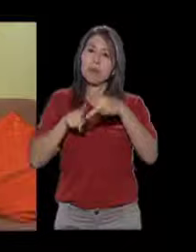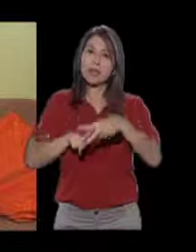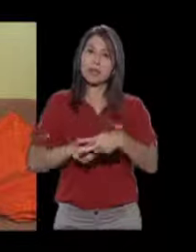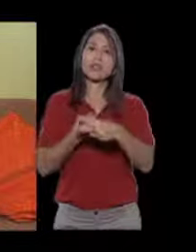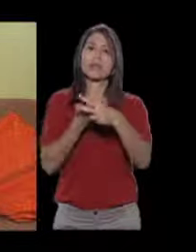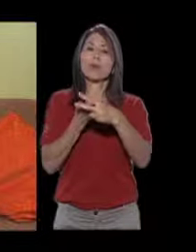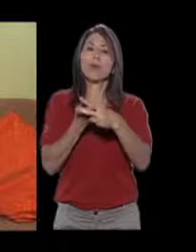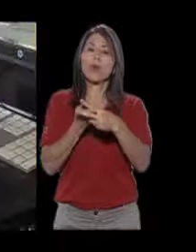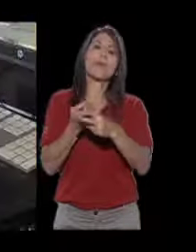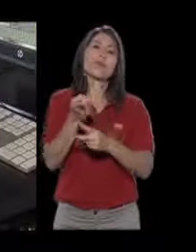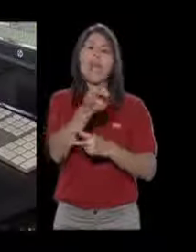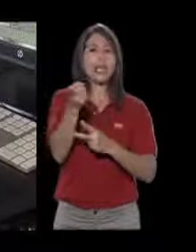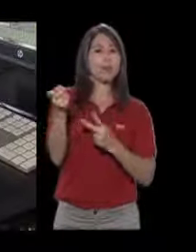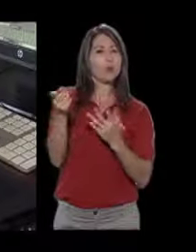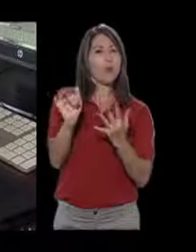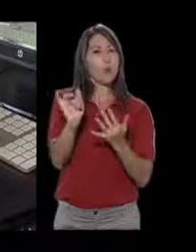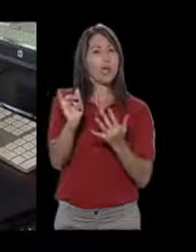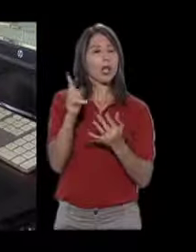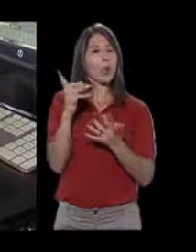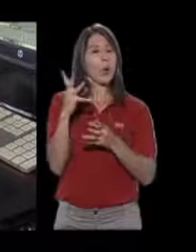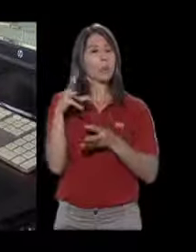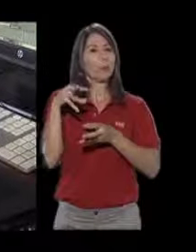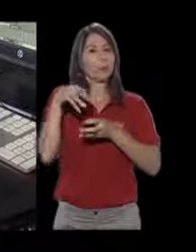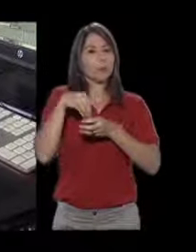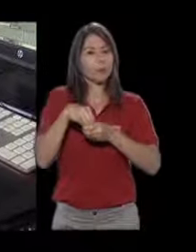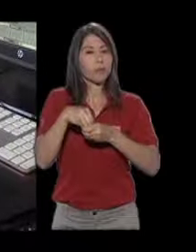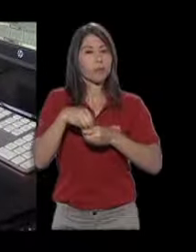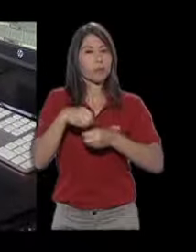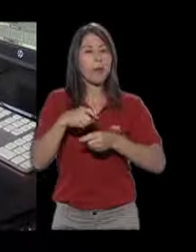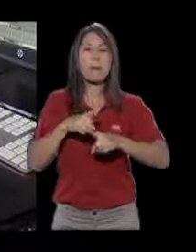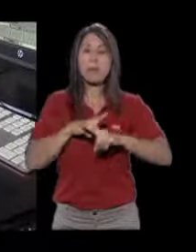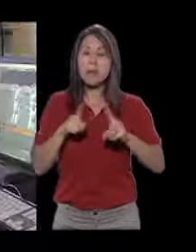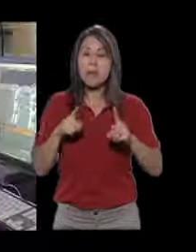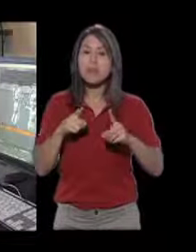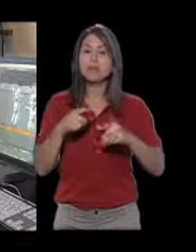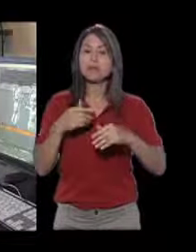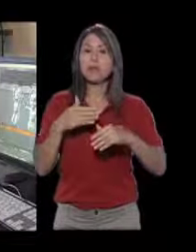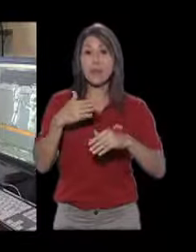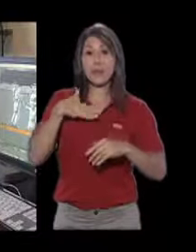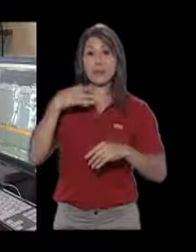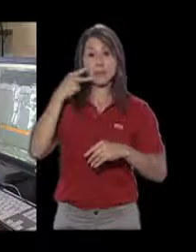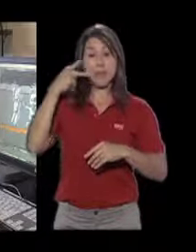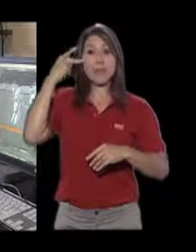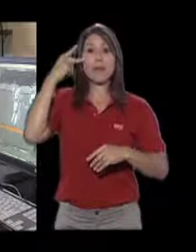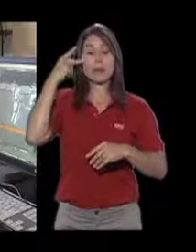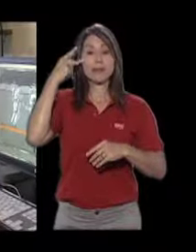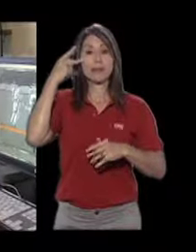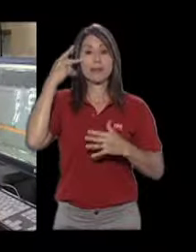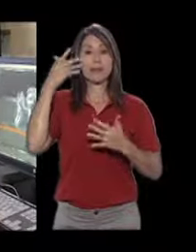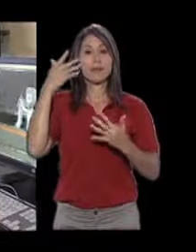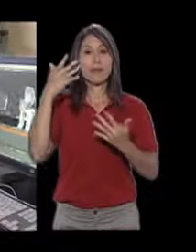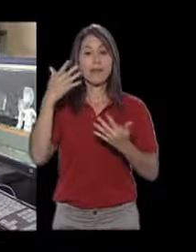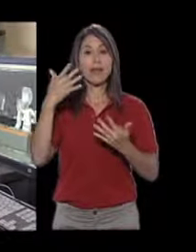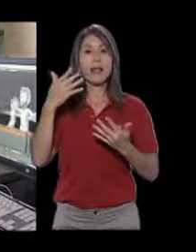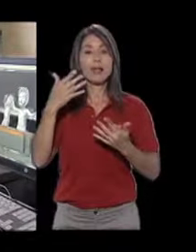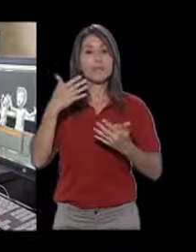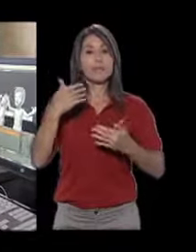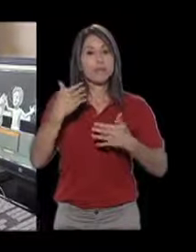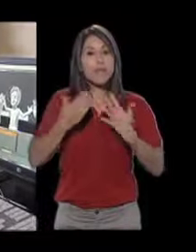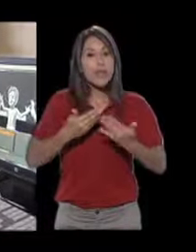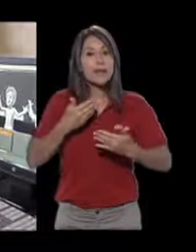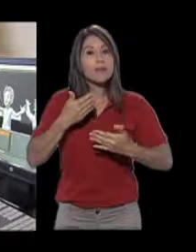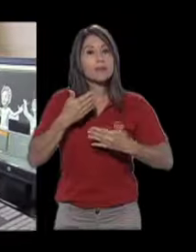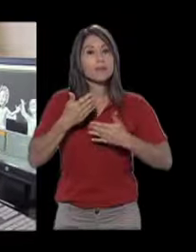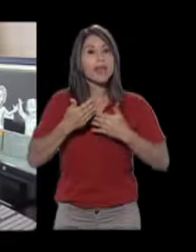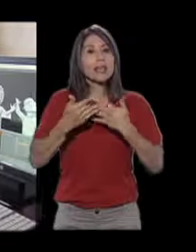al principio estaban como reacias, pero mis papás lo echaron